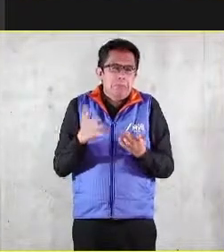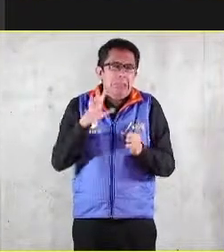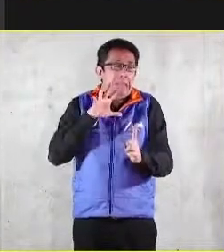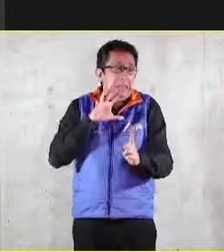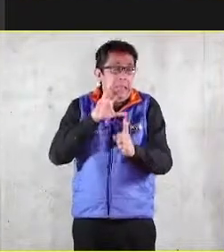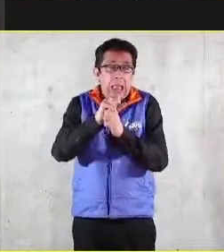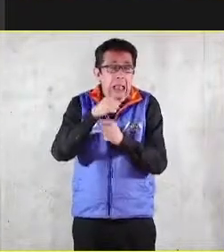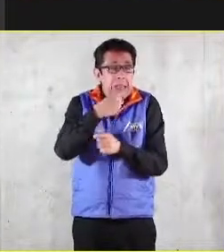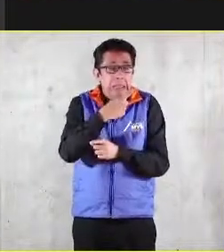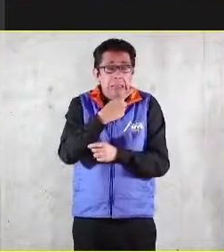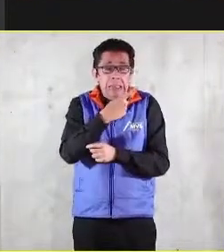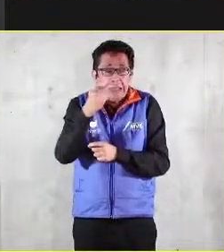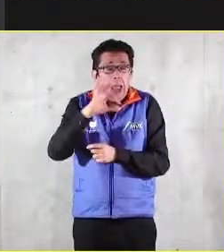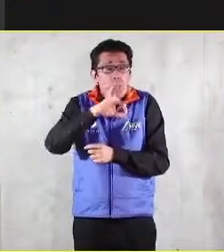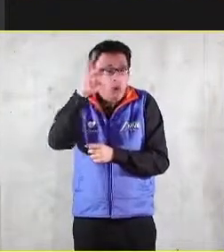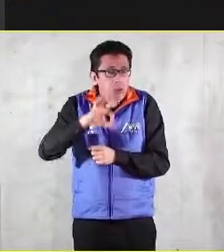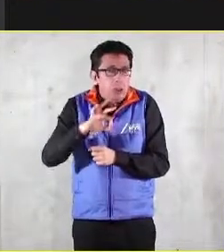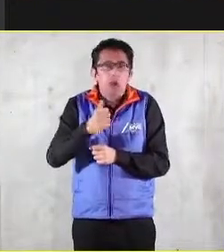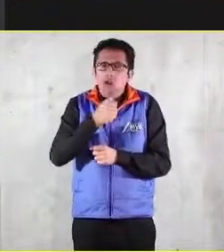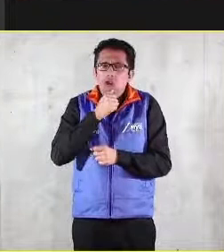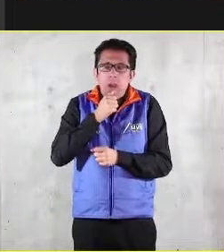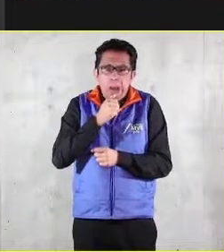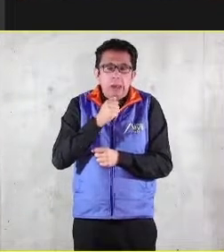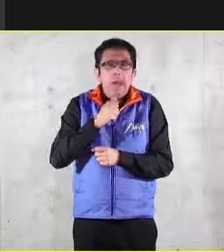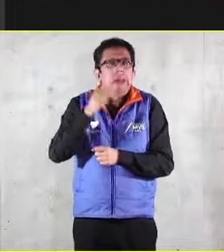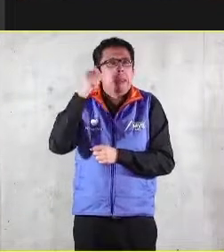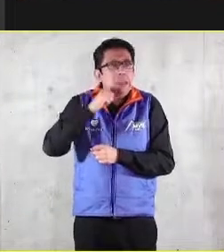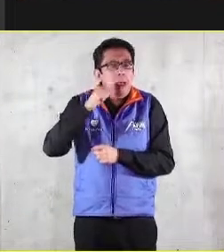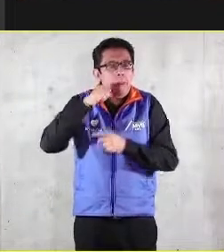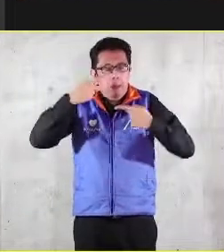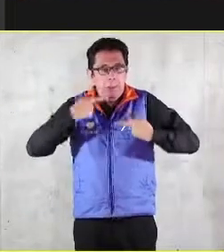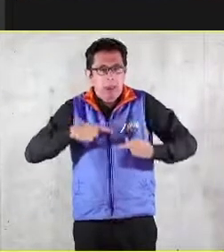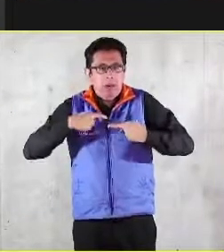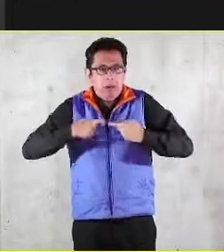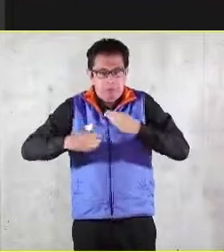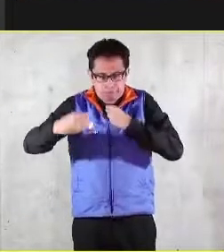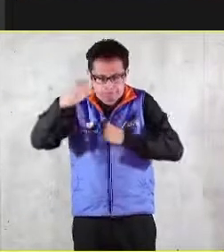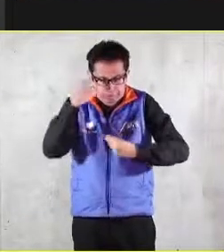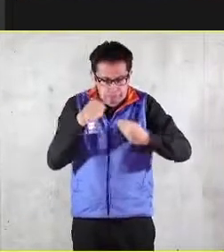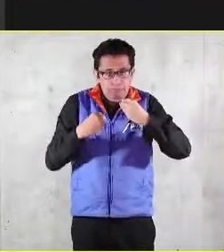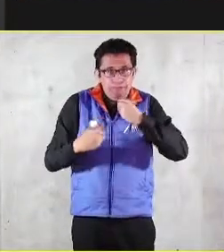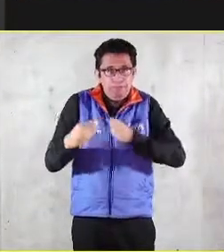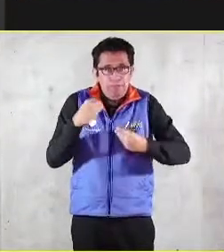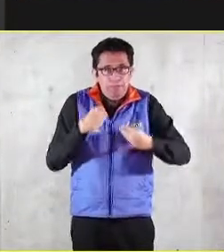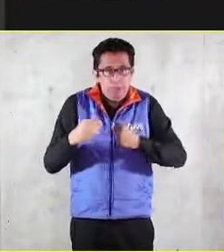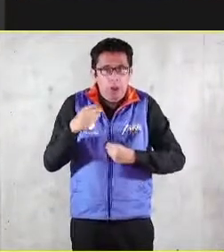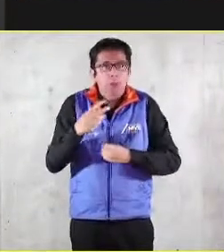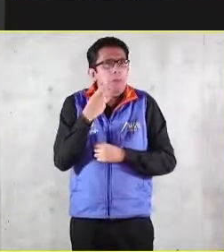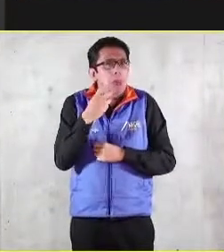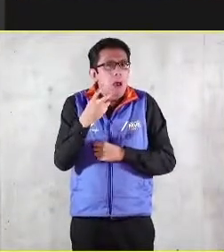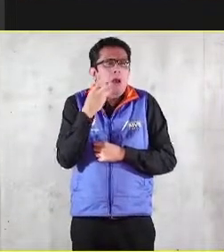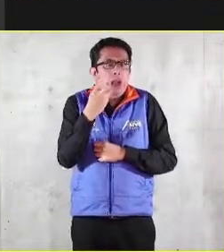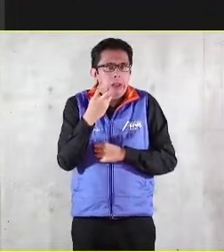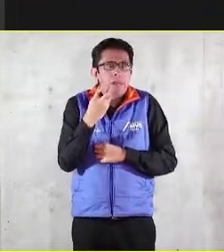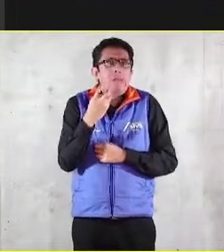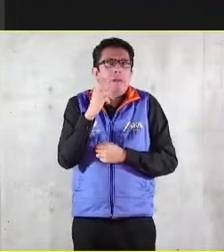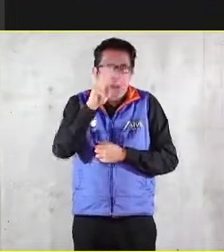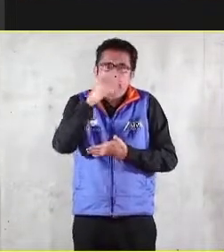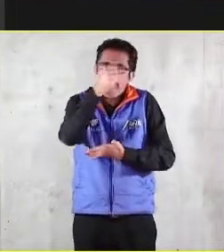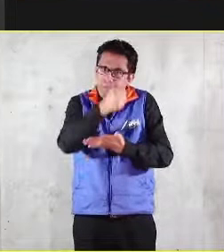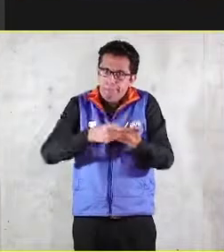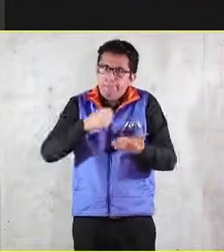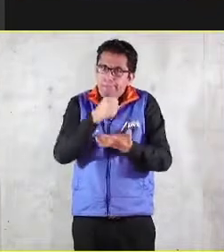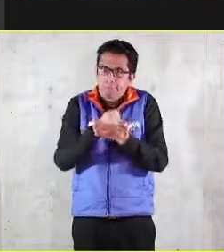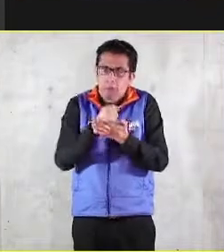siempre somos personas en construcción. Pero muy importante, es una exigencia actual y pragmática. Es